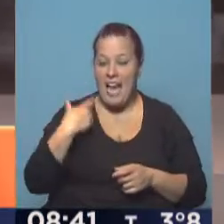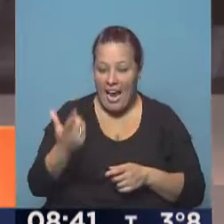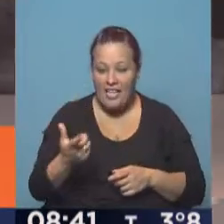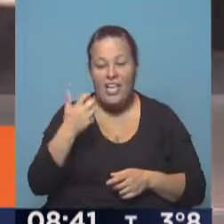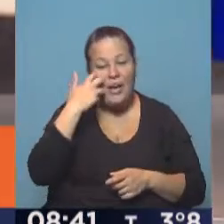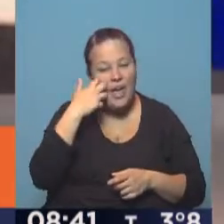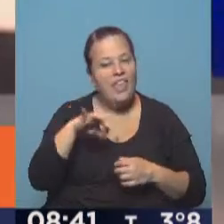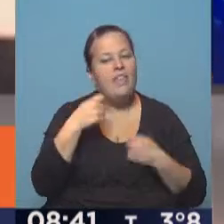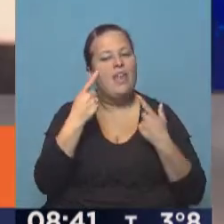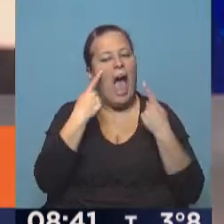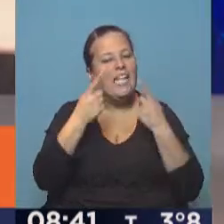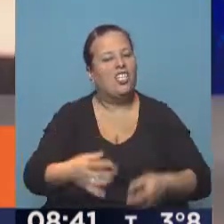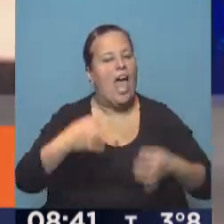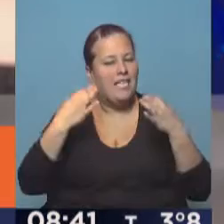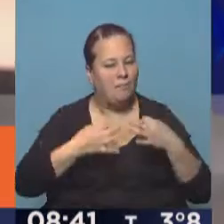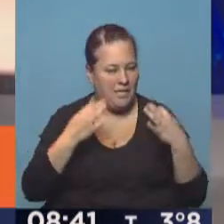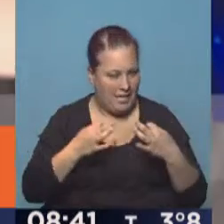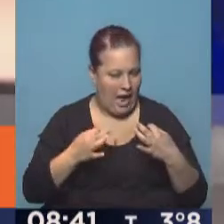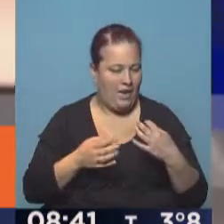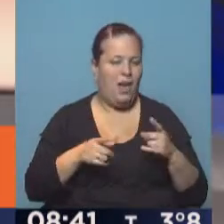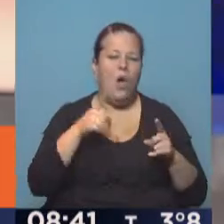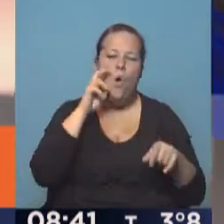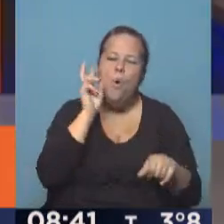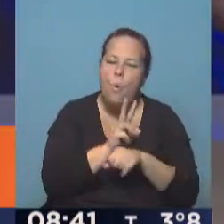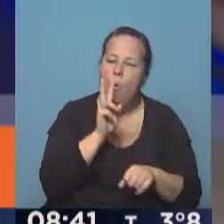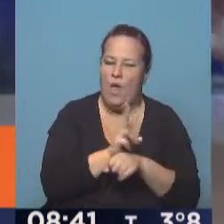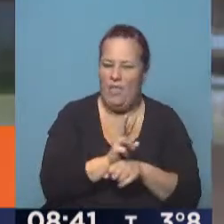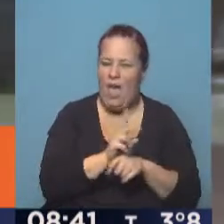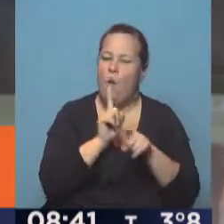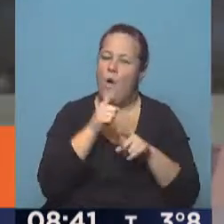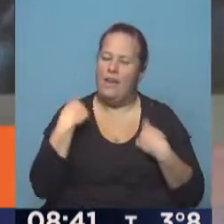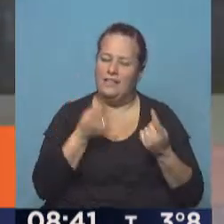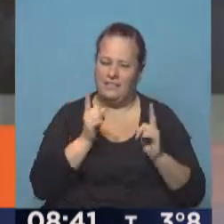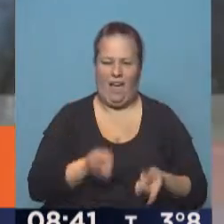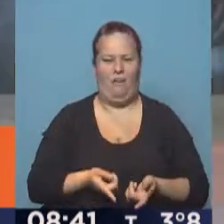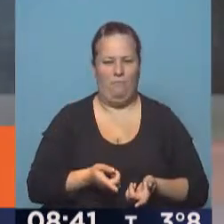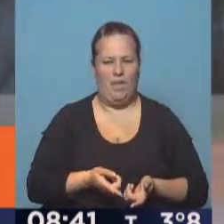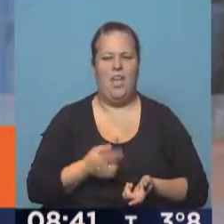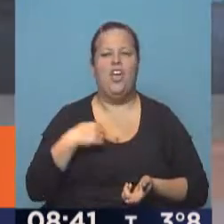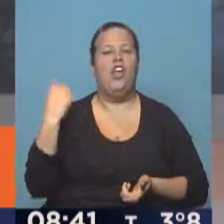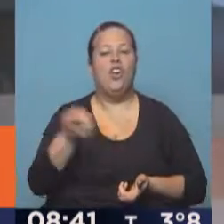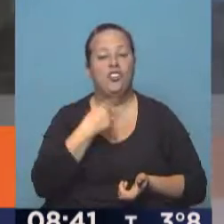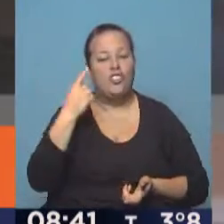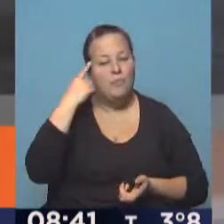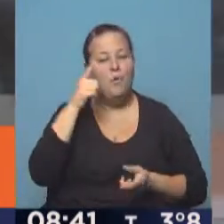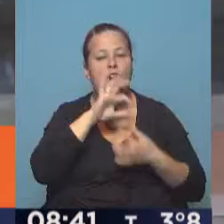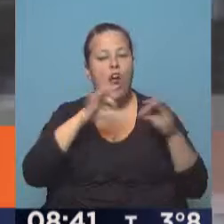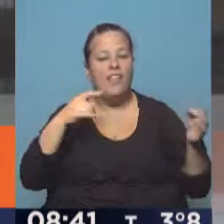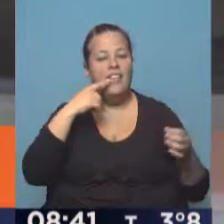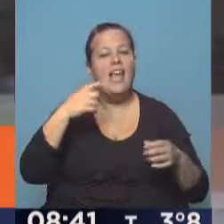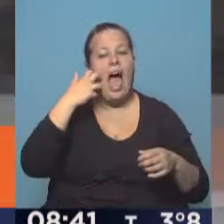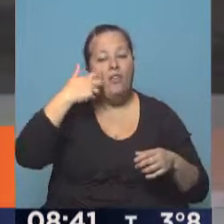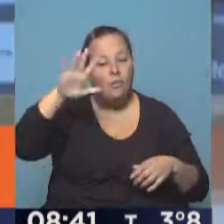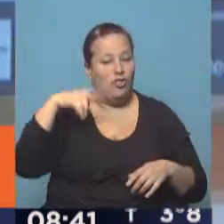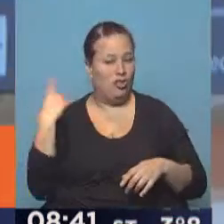al adulto mayor se le dé un trato preferencial. Digamos, cuidarlos de ellos es cuidarlos nosotros mismos. Como nosotros acuñamos una frase que decimos adultos